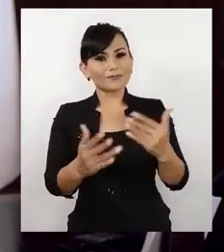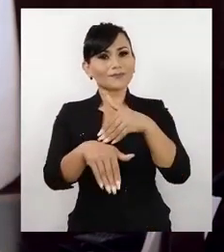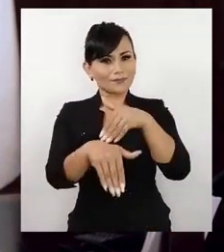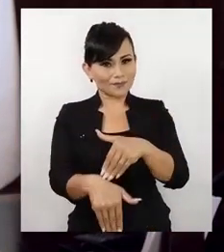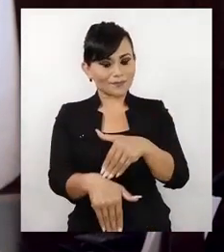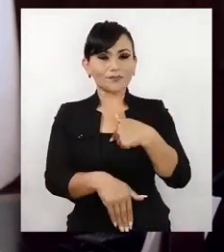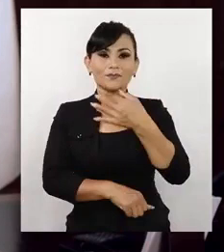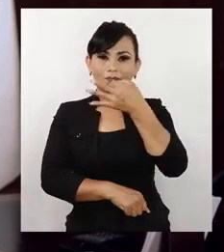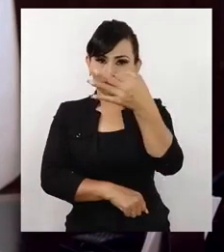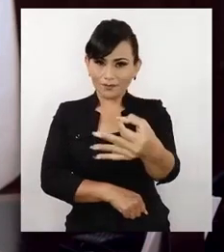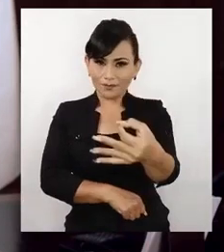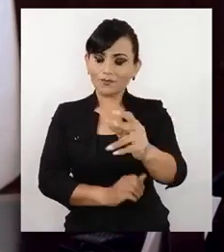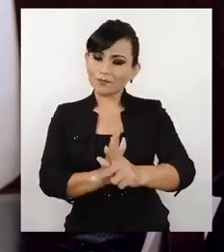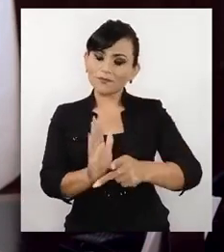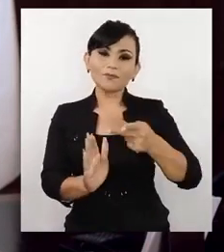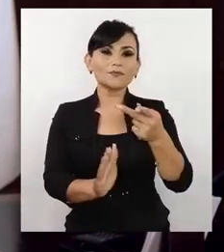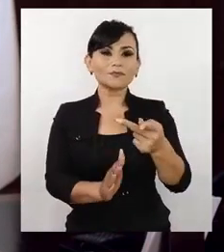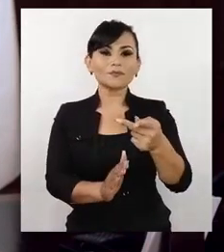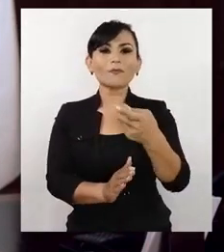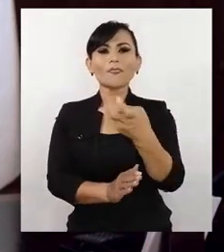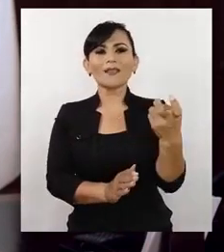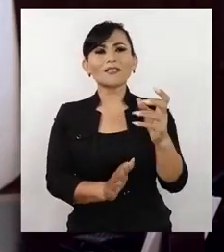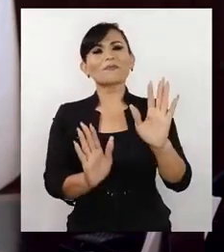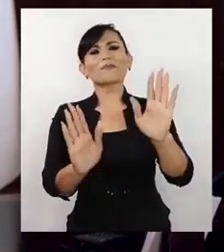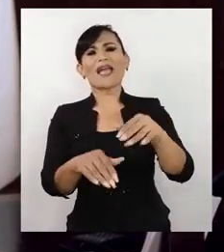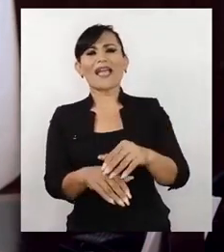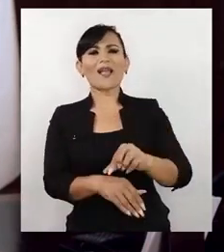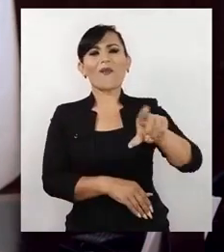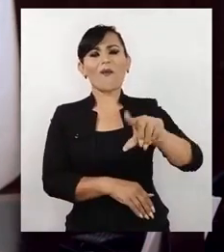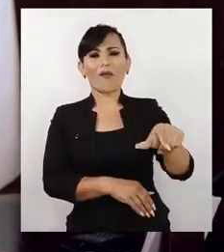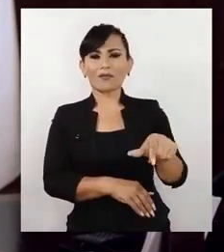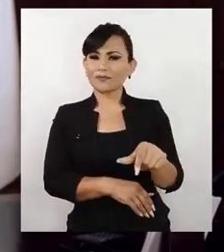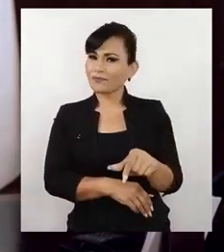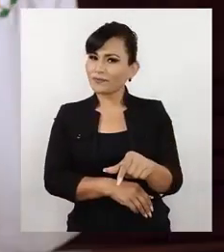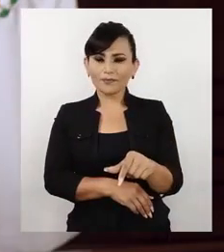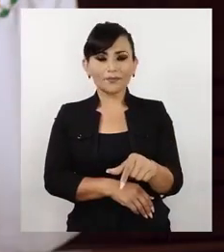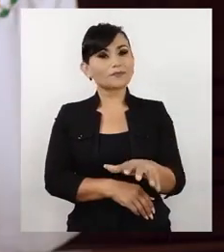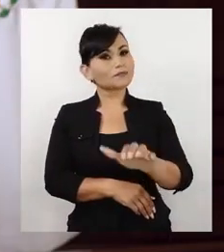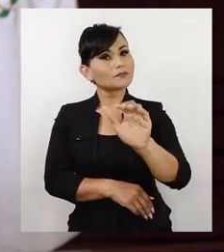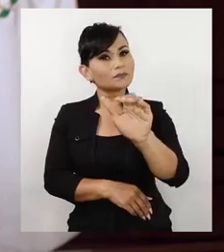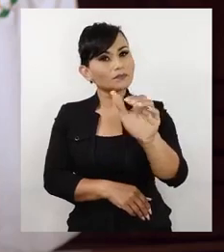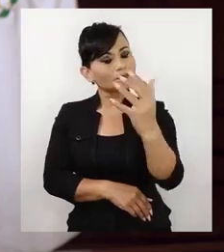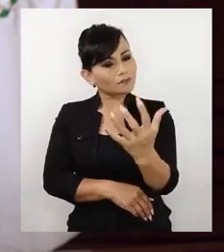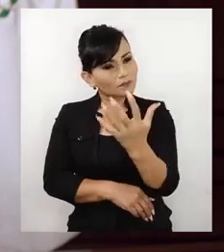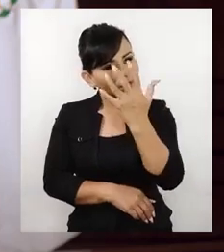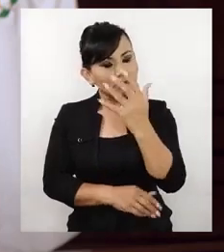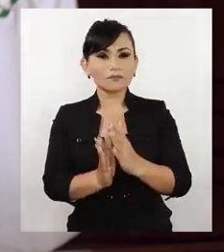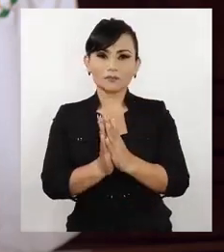donde tienes la oportunidad de lograr parte de tu recuperación económica pero insisto